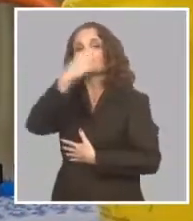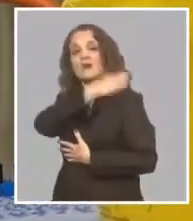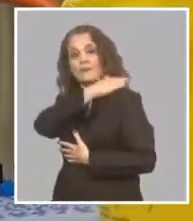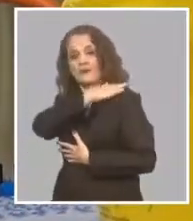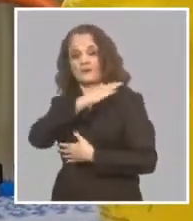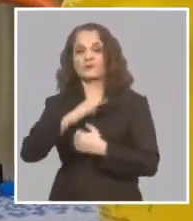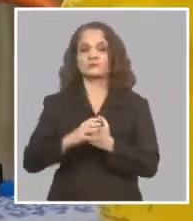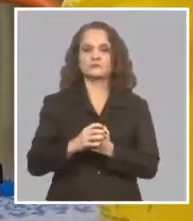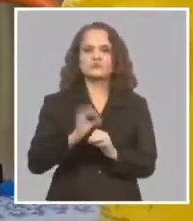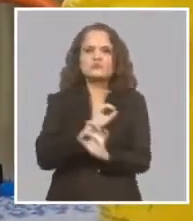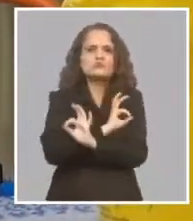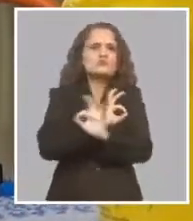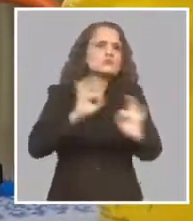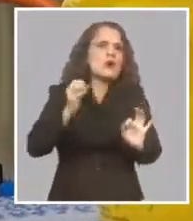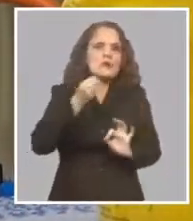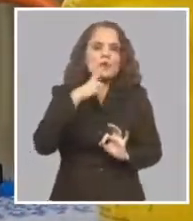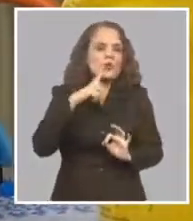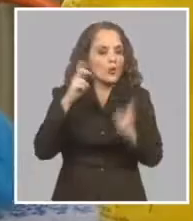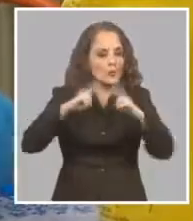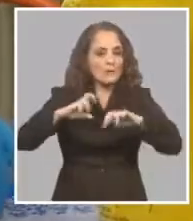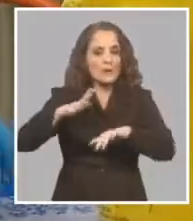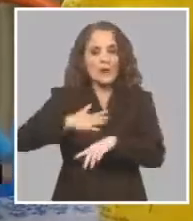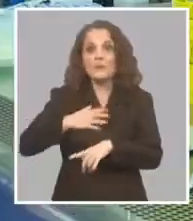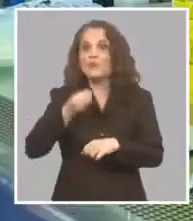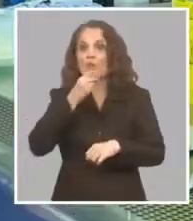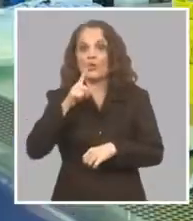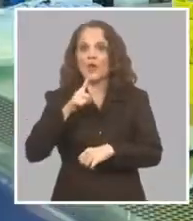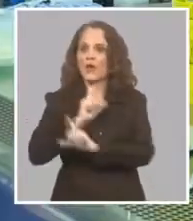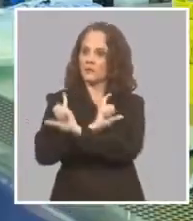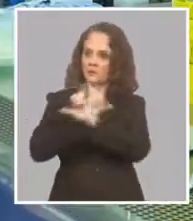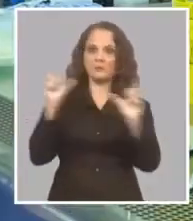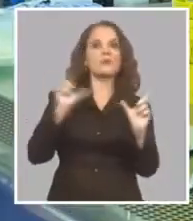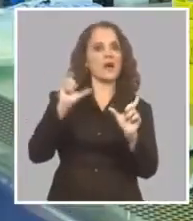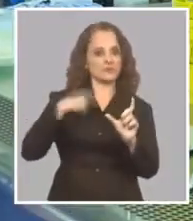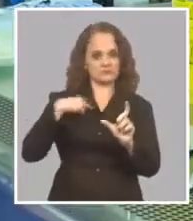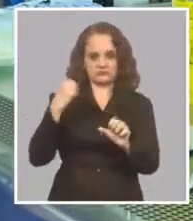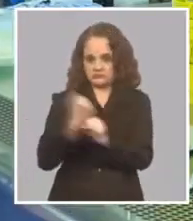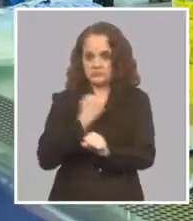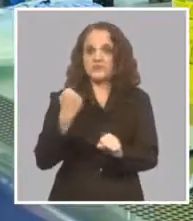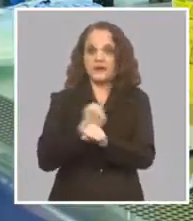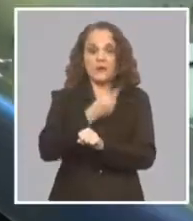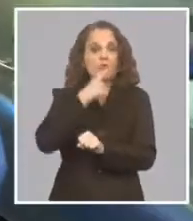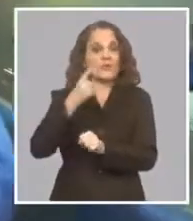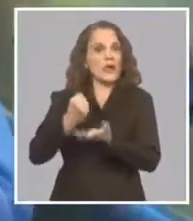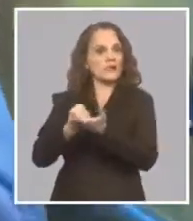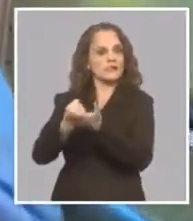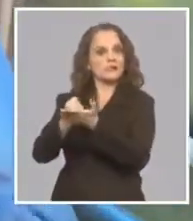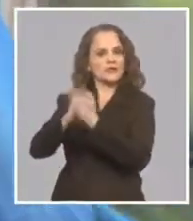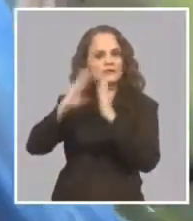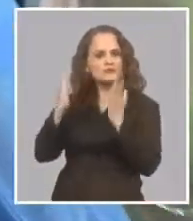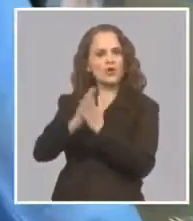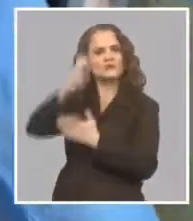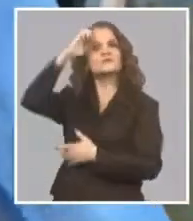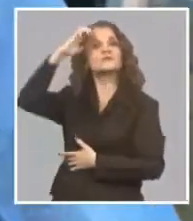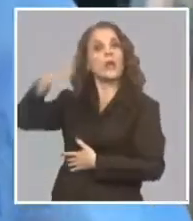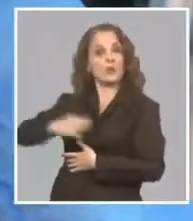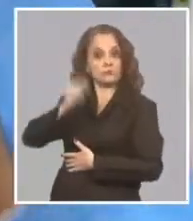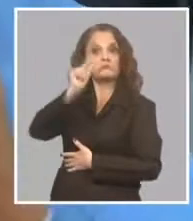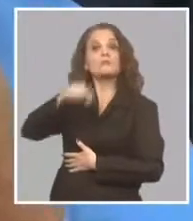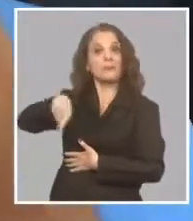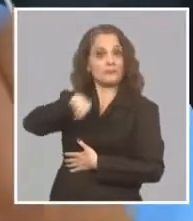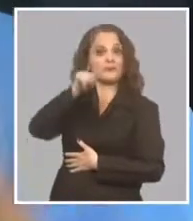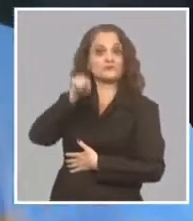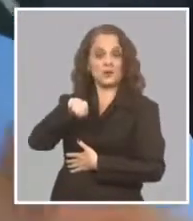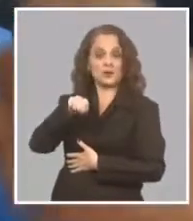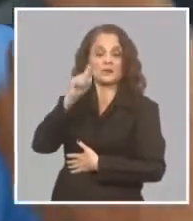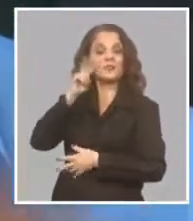Y nunca había sentido Que mi trabajo Podía realmente Impactar tan directamente En la salud humana Porque un diagnóstico Temprano En